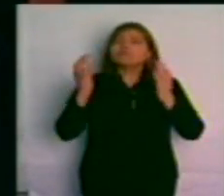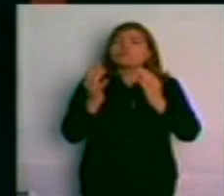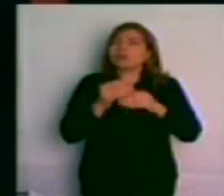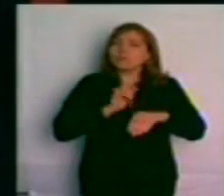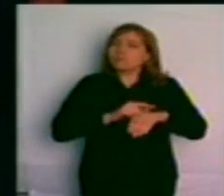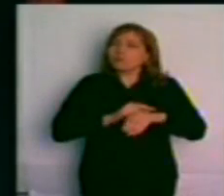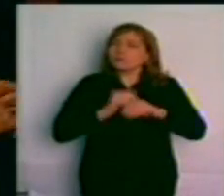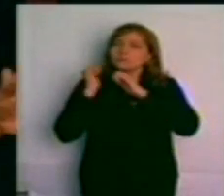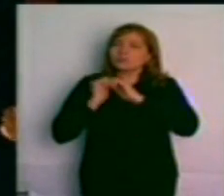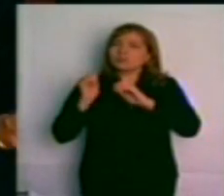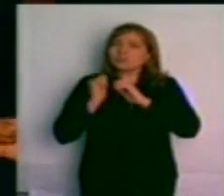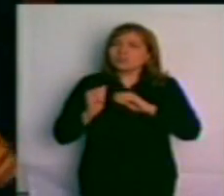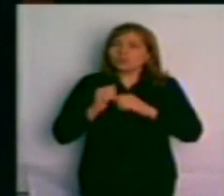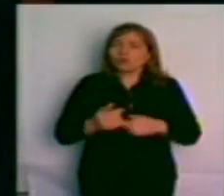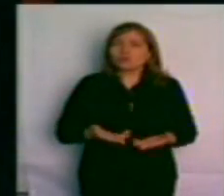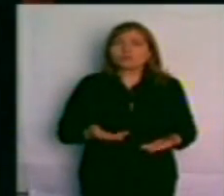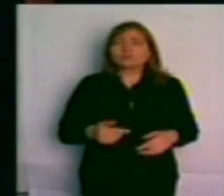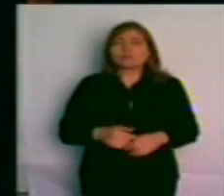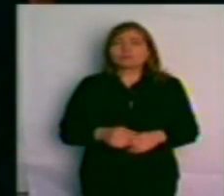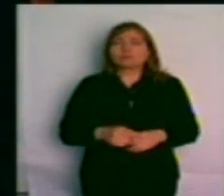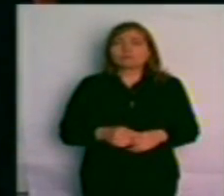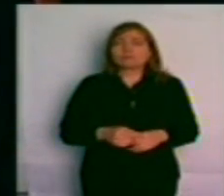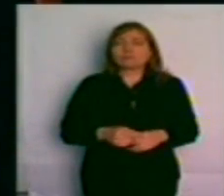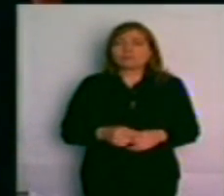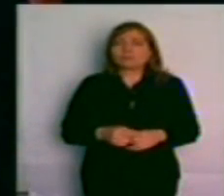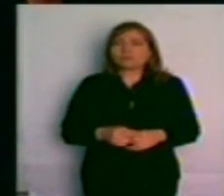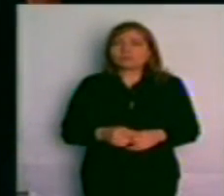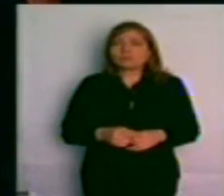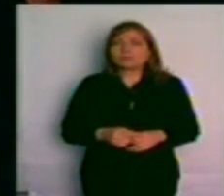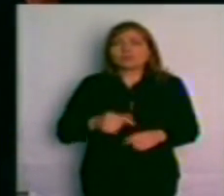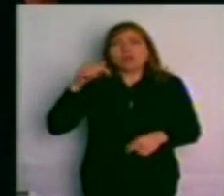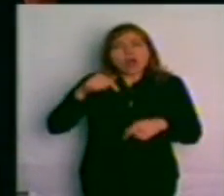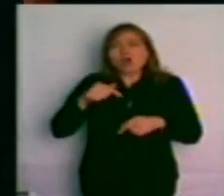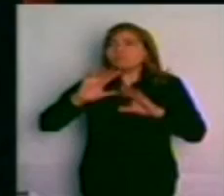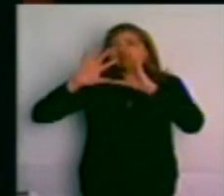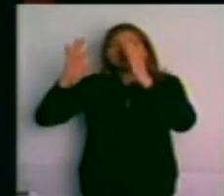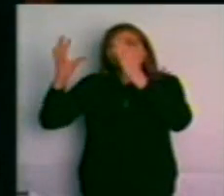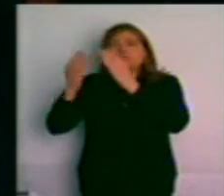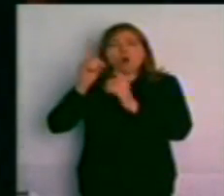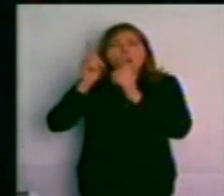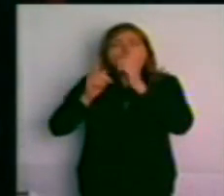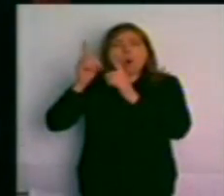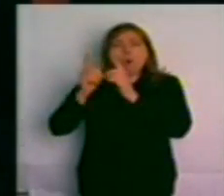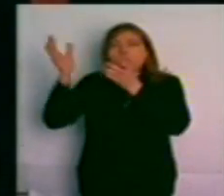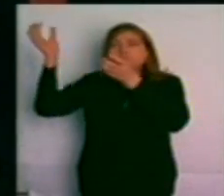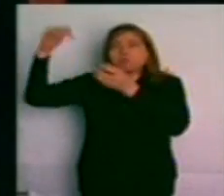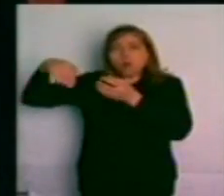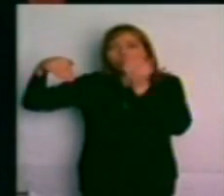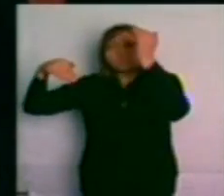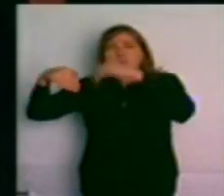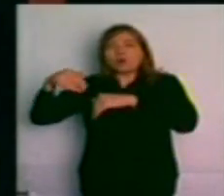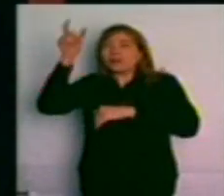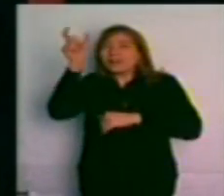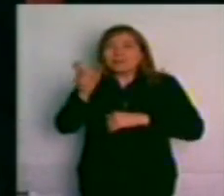cuando se derrumban estrepitosamente los